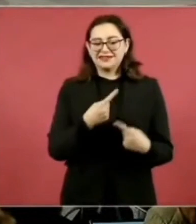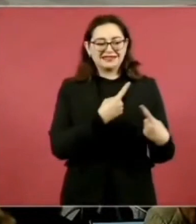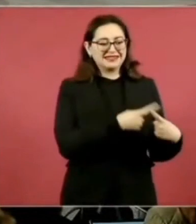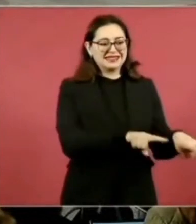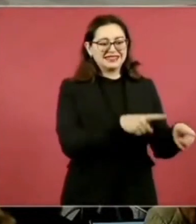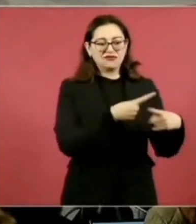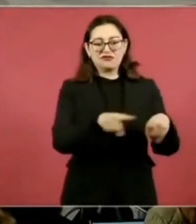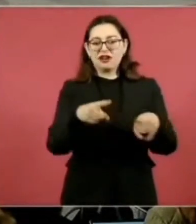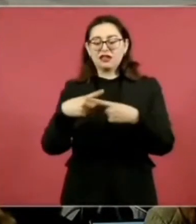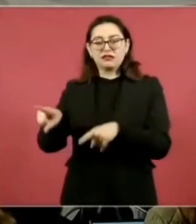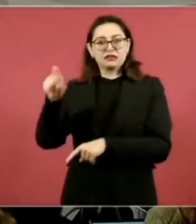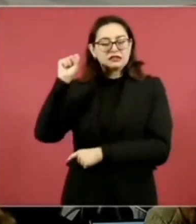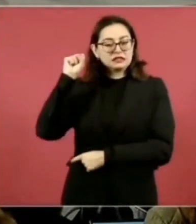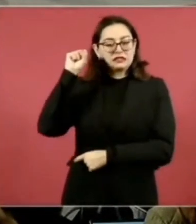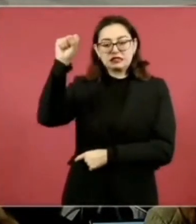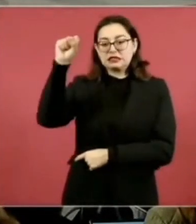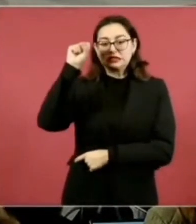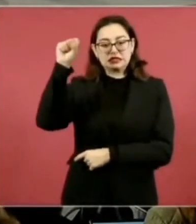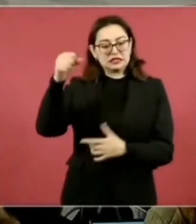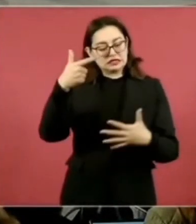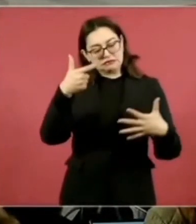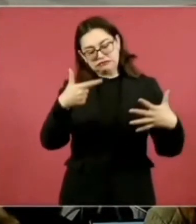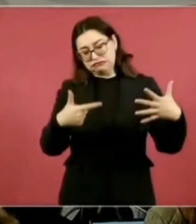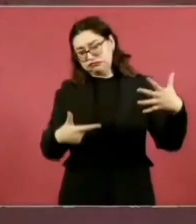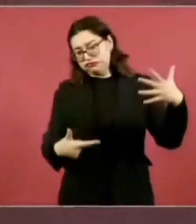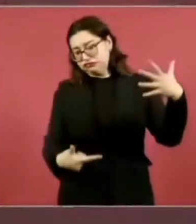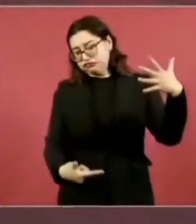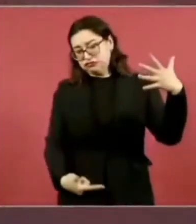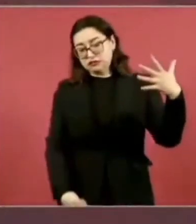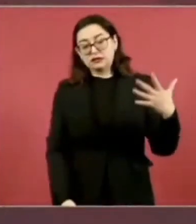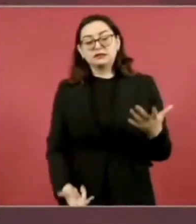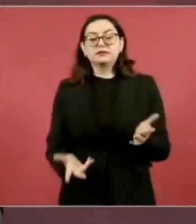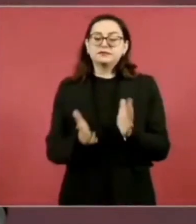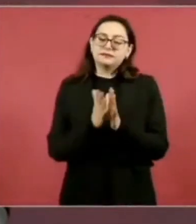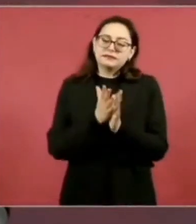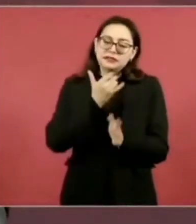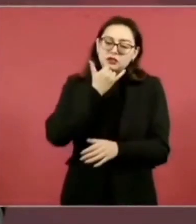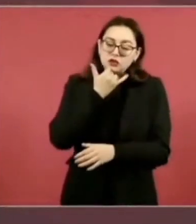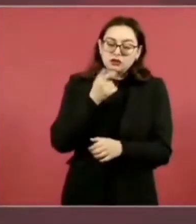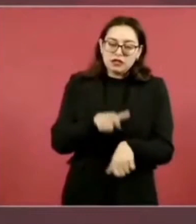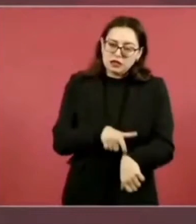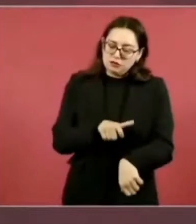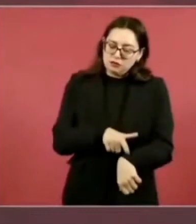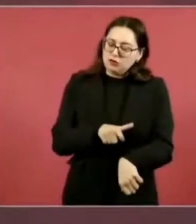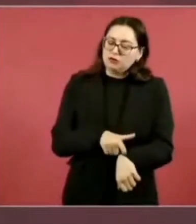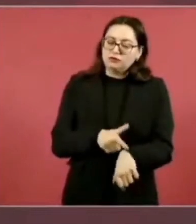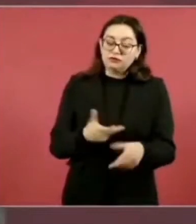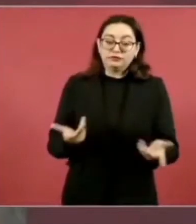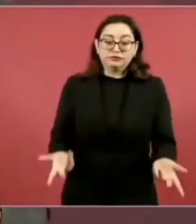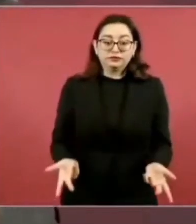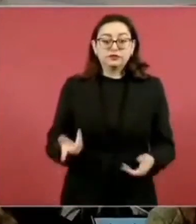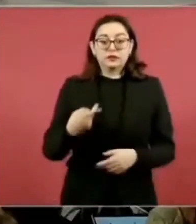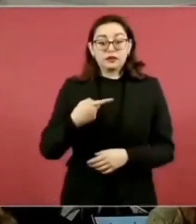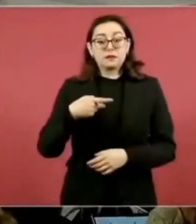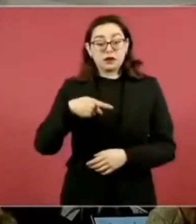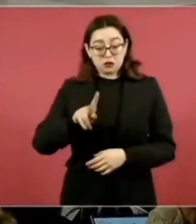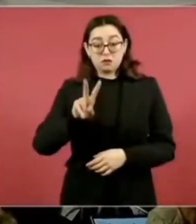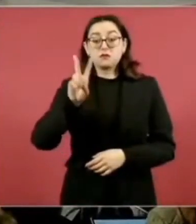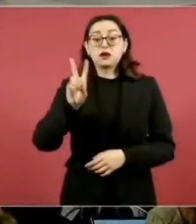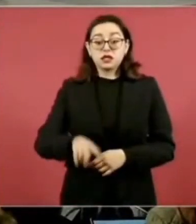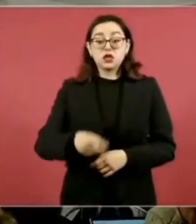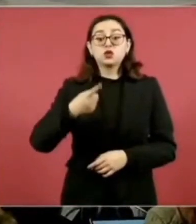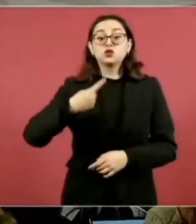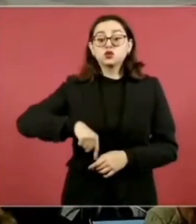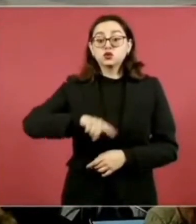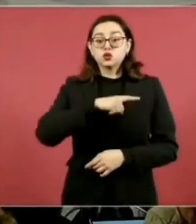quedo con algunos y espero que mis compañeros me disculpen en aras del tiempo. La realidad es que estamos muy reconocidos todos, todo